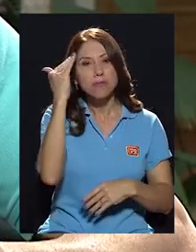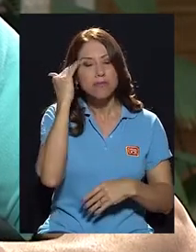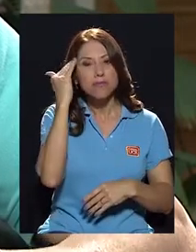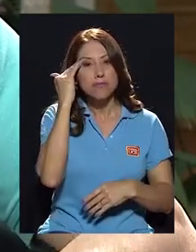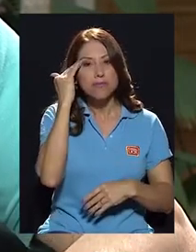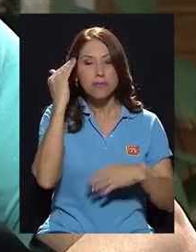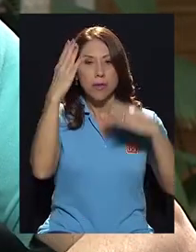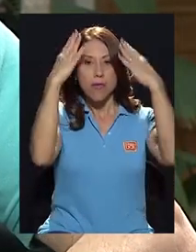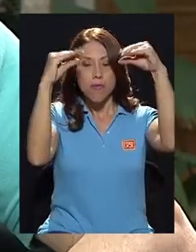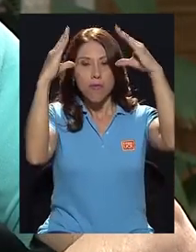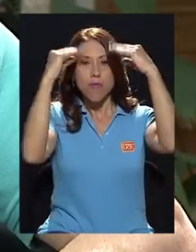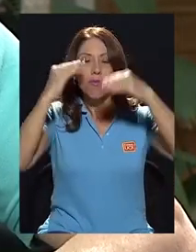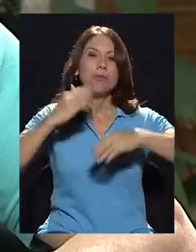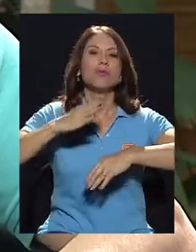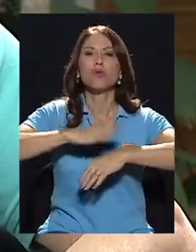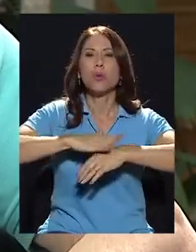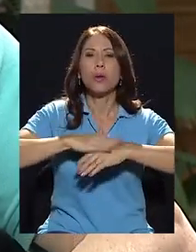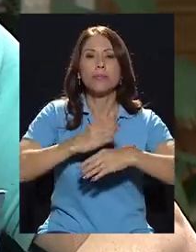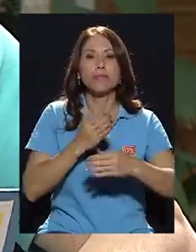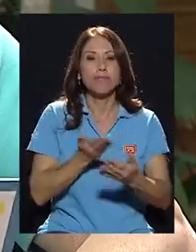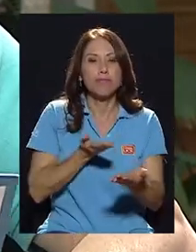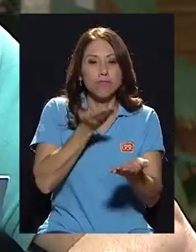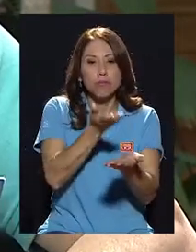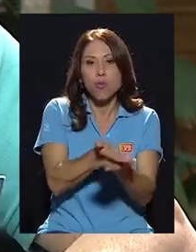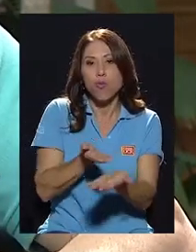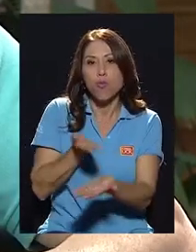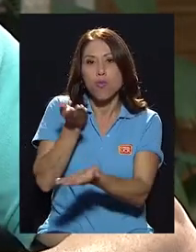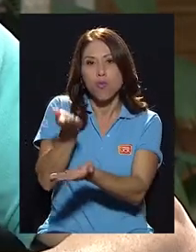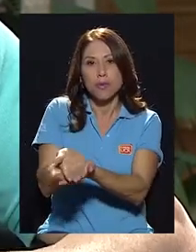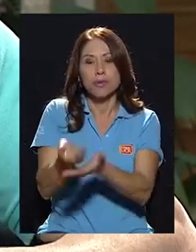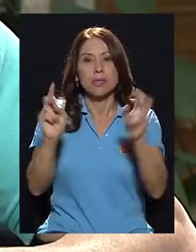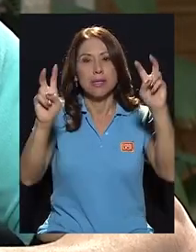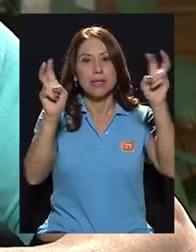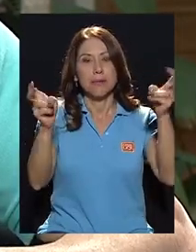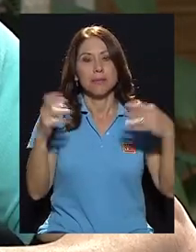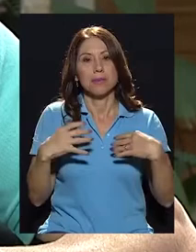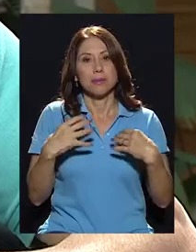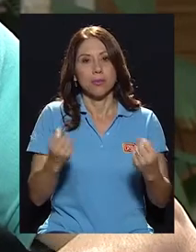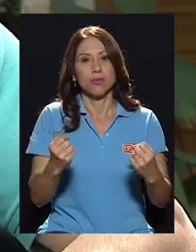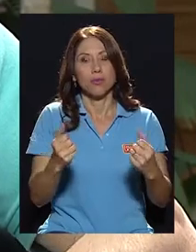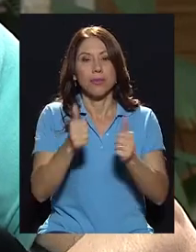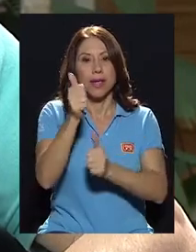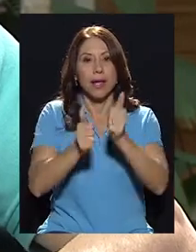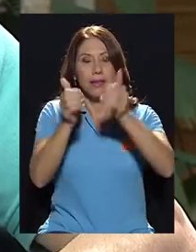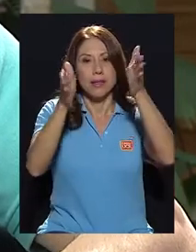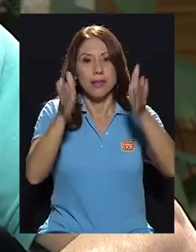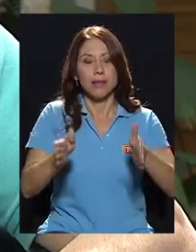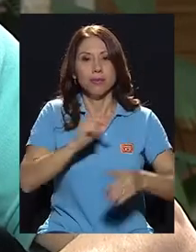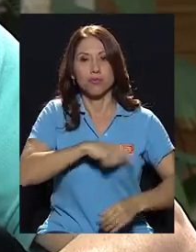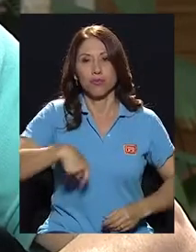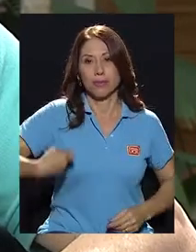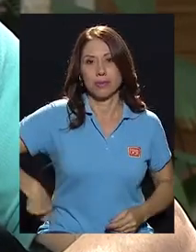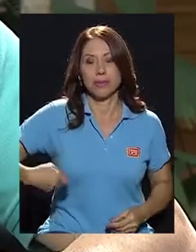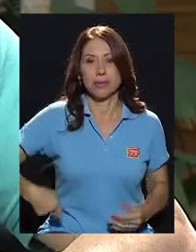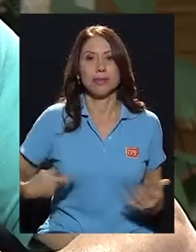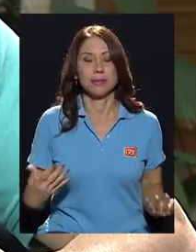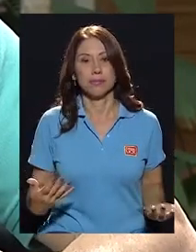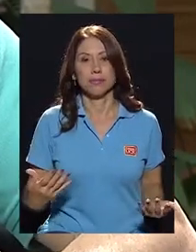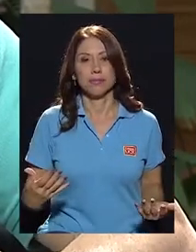información acerca de las propuestas que en materia de salud los candidatos a la presidencia de la república